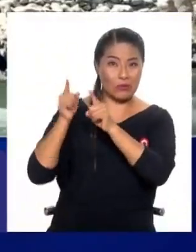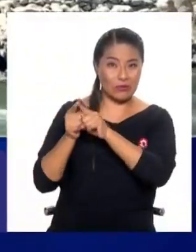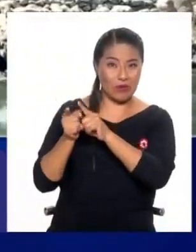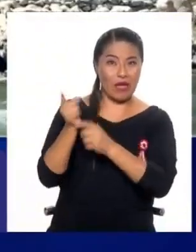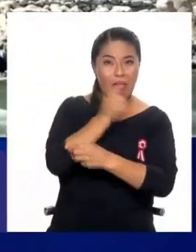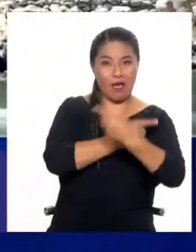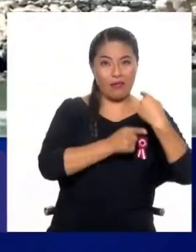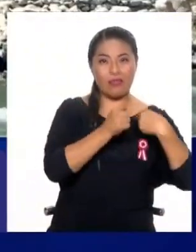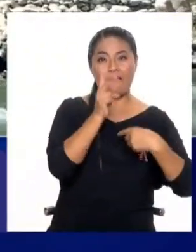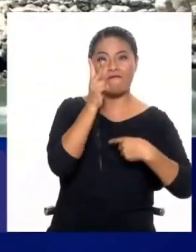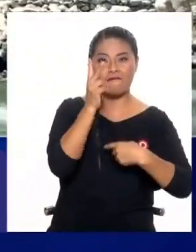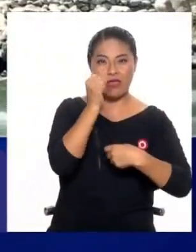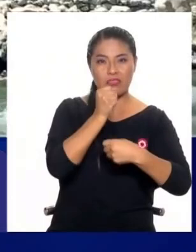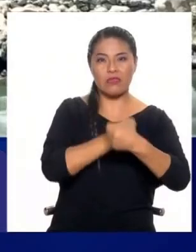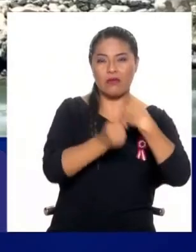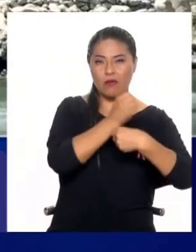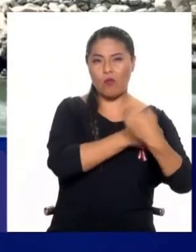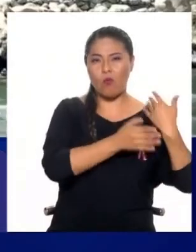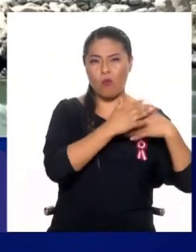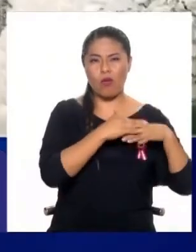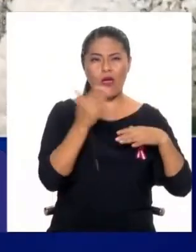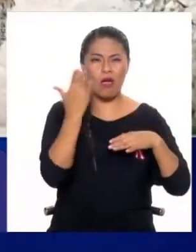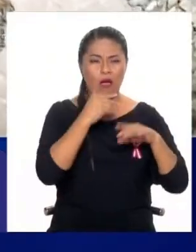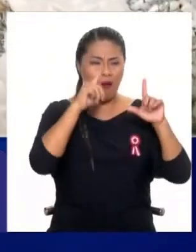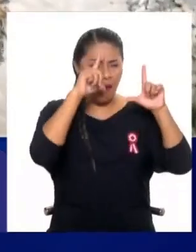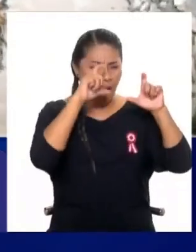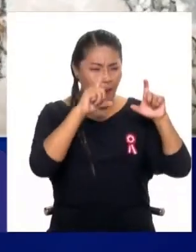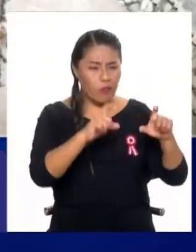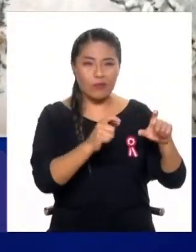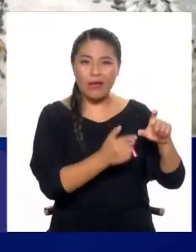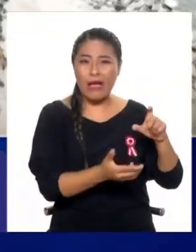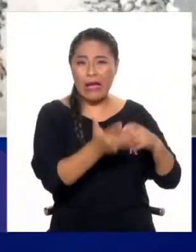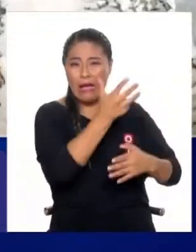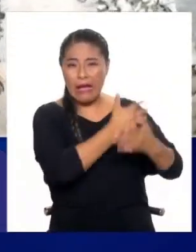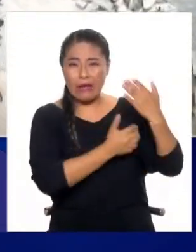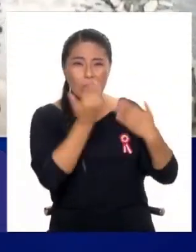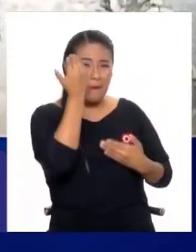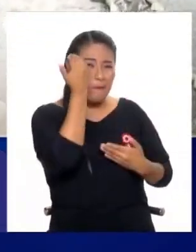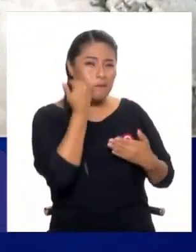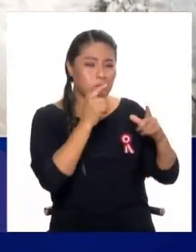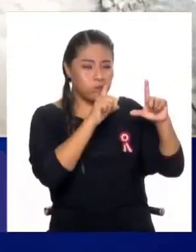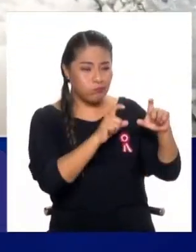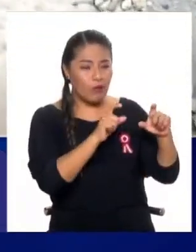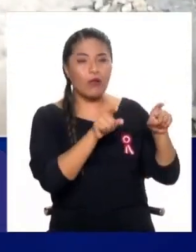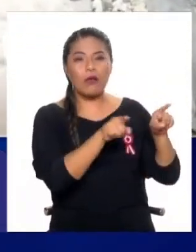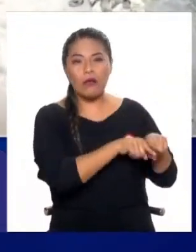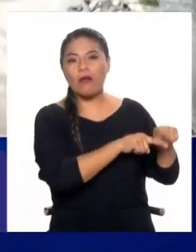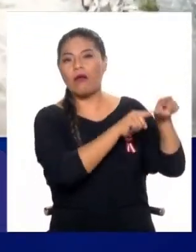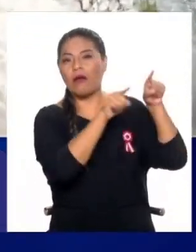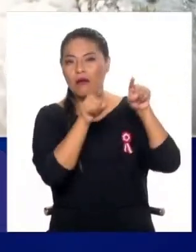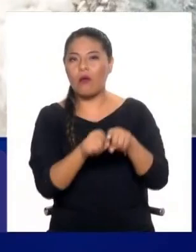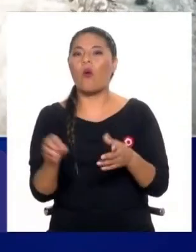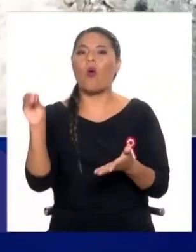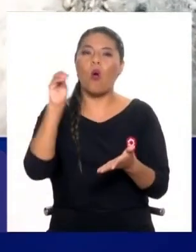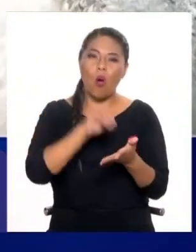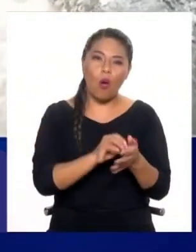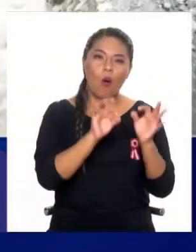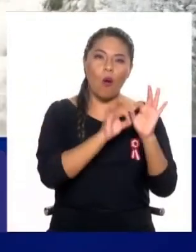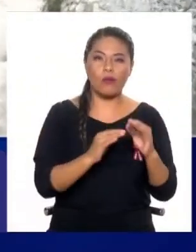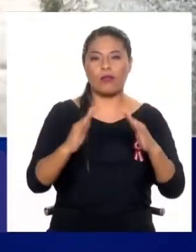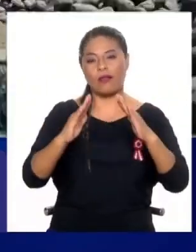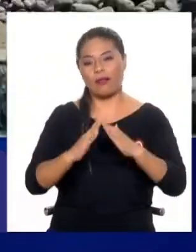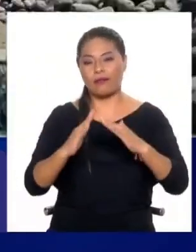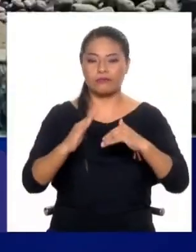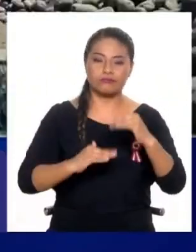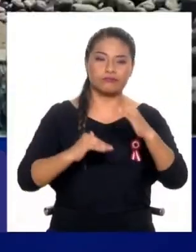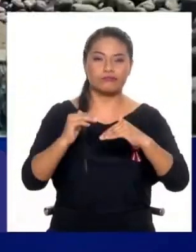inclusive información fotográfica de inundación de la ciudad, pasa el fenómeno, se limpian las calles y se vuelve a